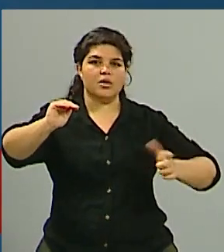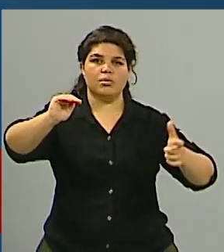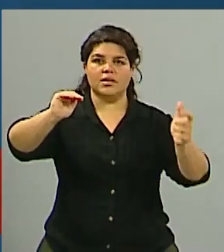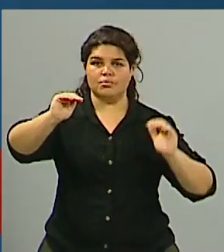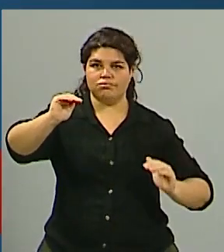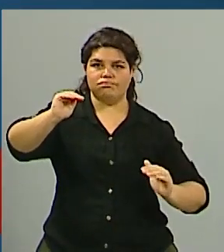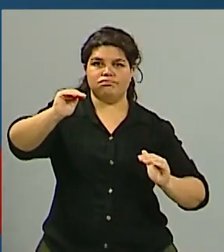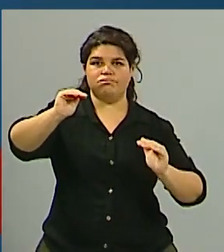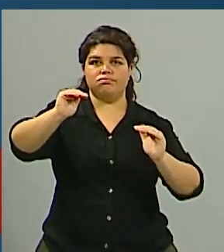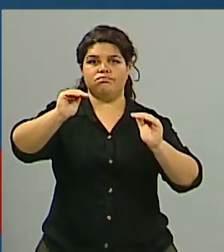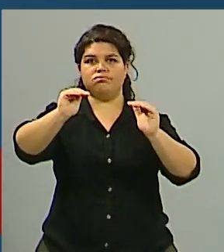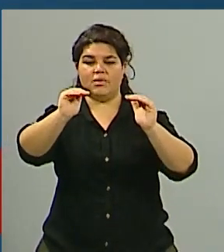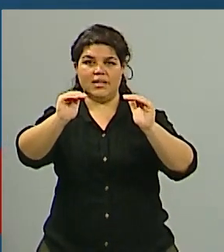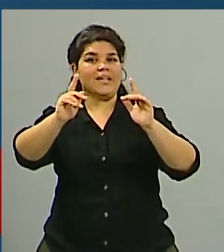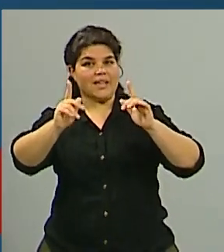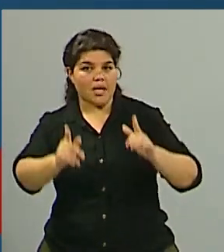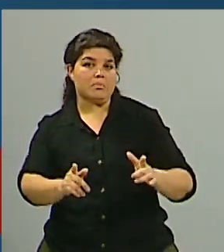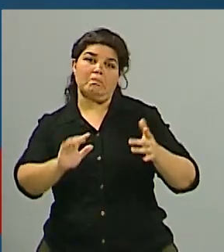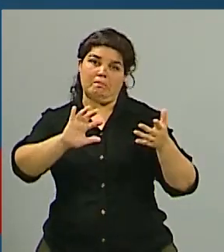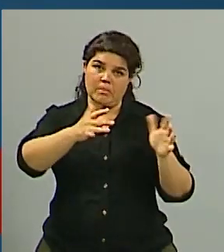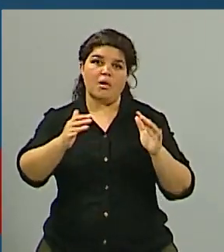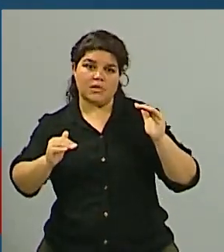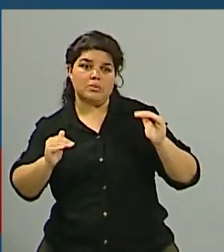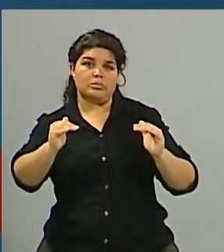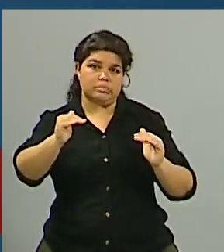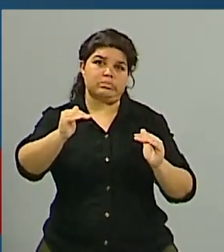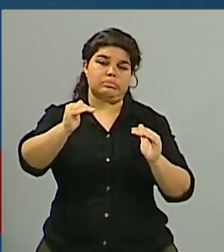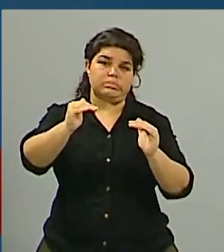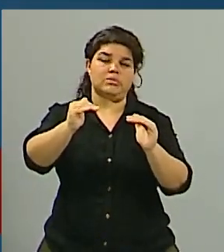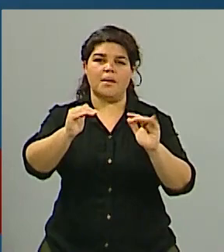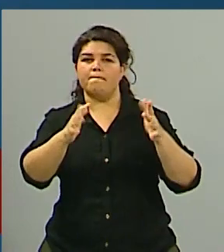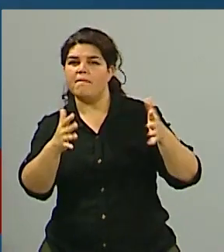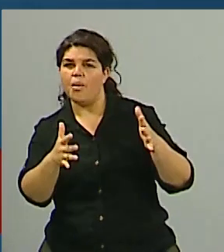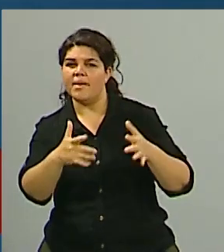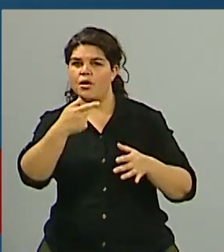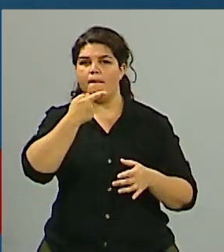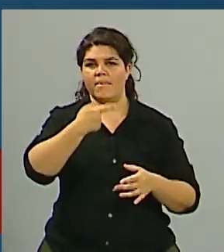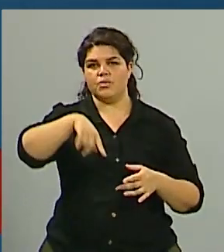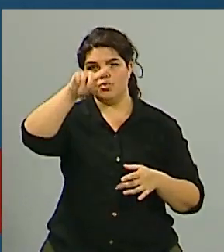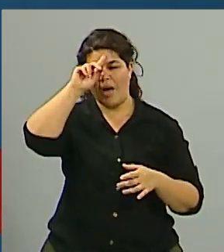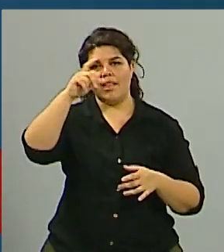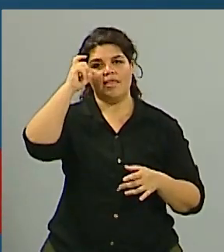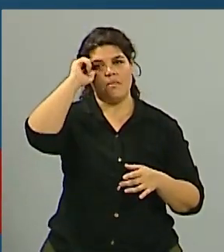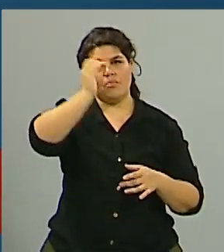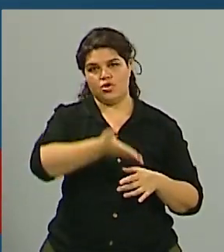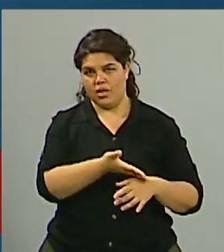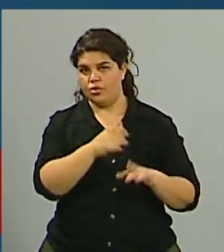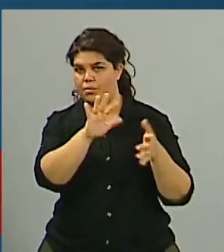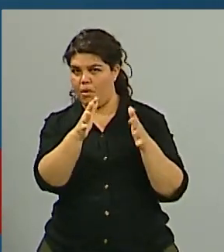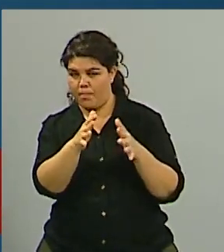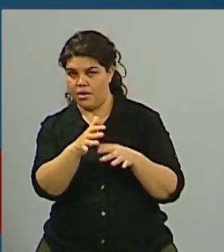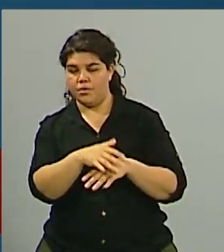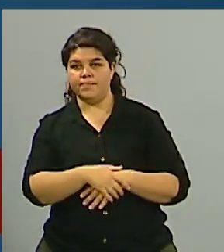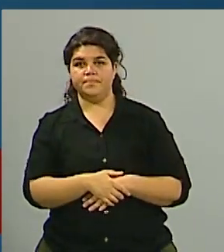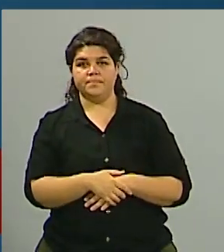panorama es de un ajuste mensual de un 10% aproximadamente y en espera de